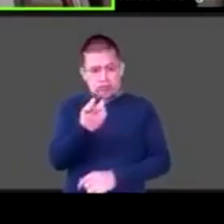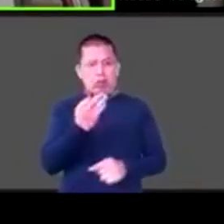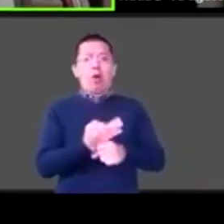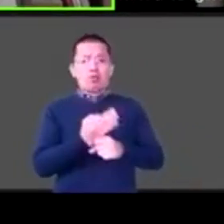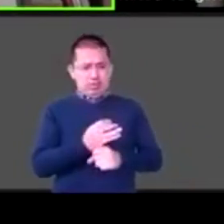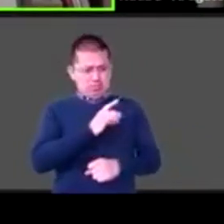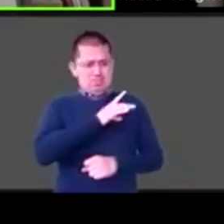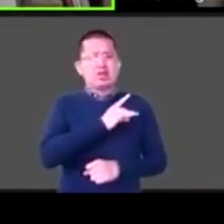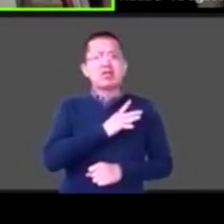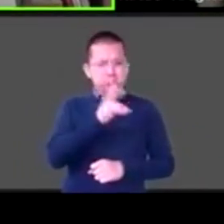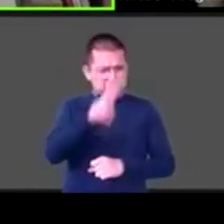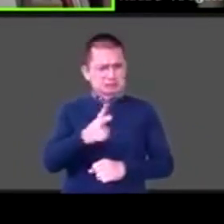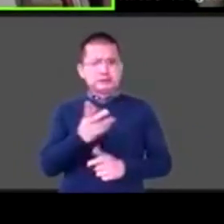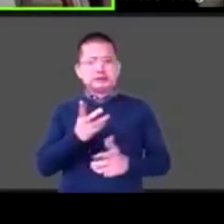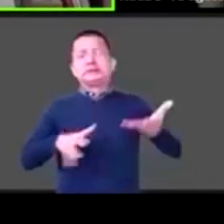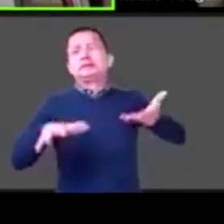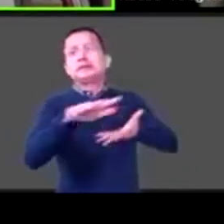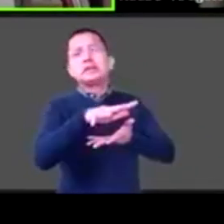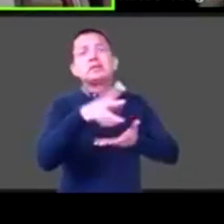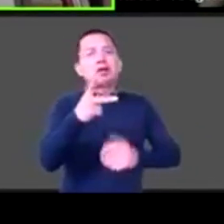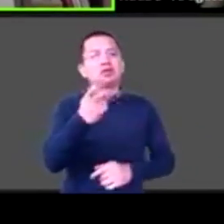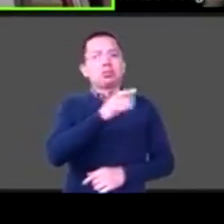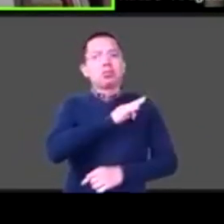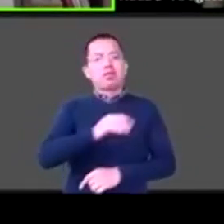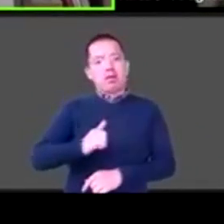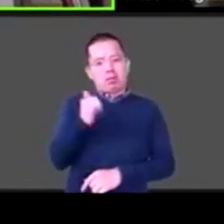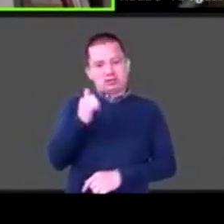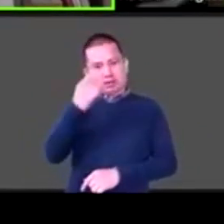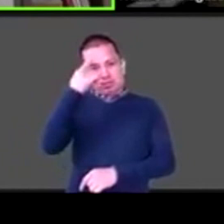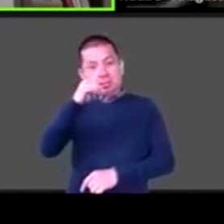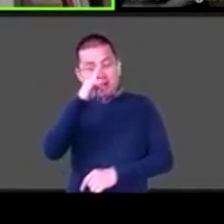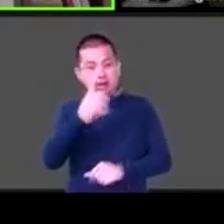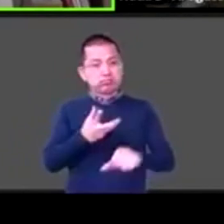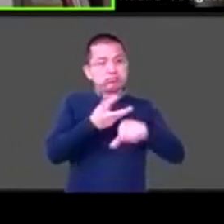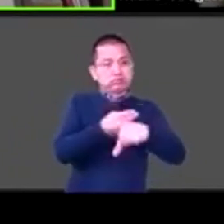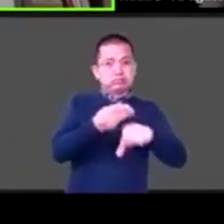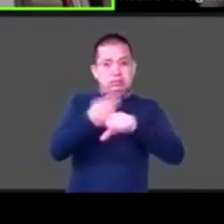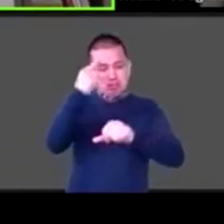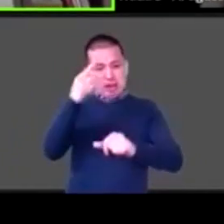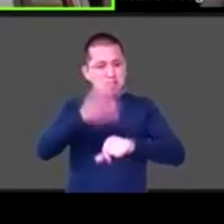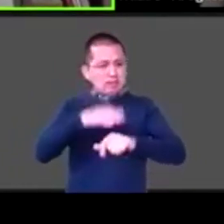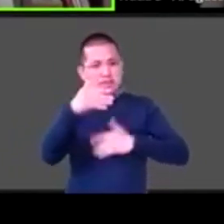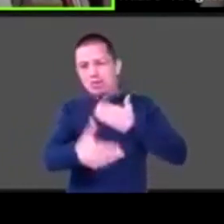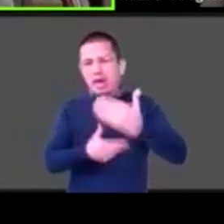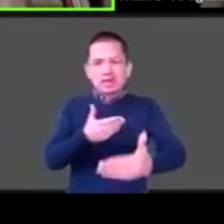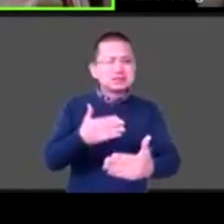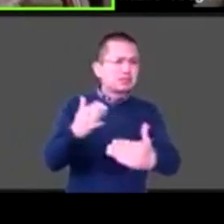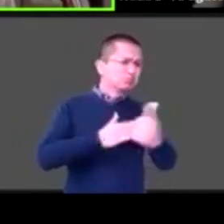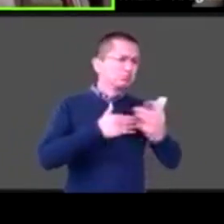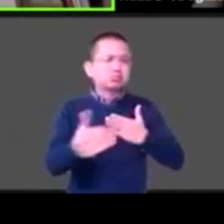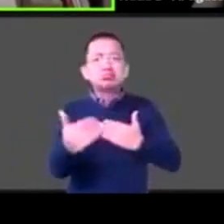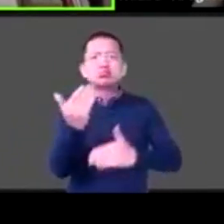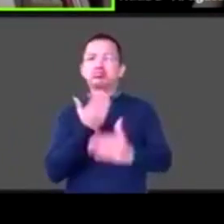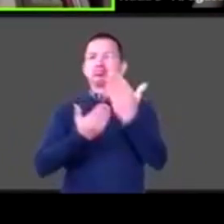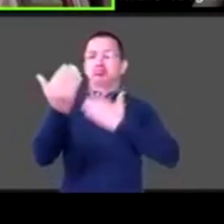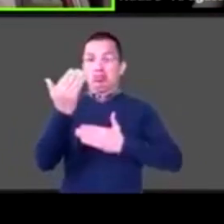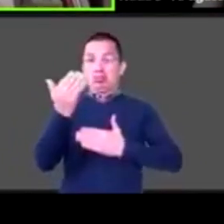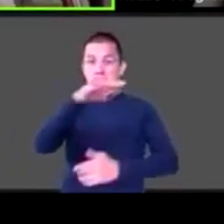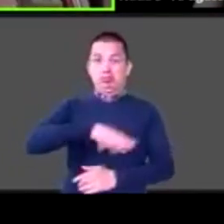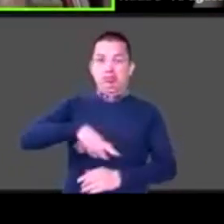hasta hacer cambios profundos sociales La Segunda Guerra Mundial lo fue hay muchísimas cosas que estamos disfrutando hoy de